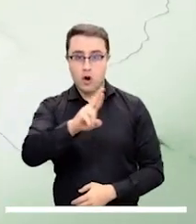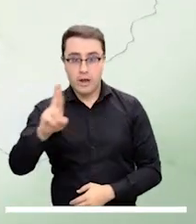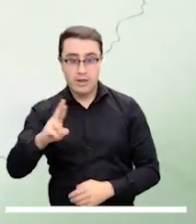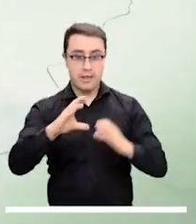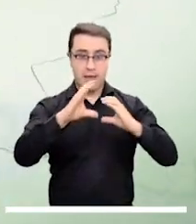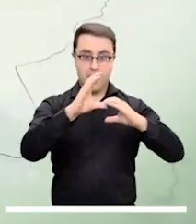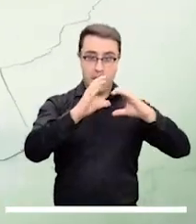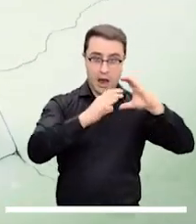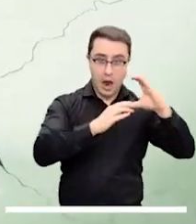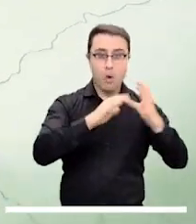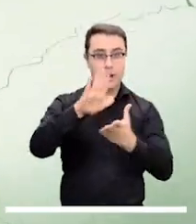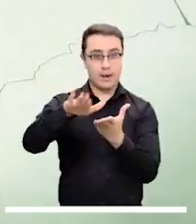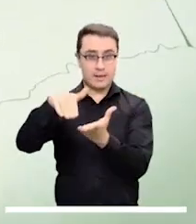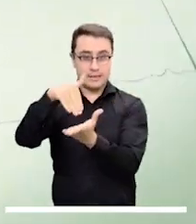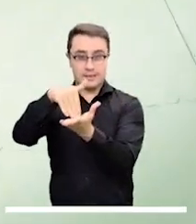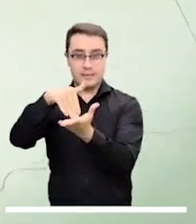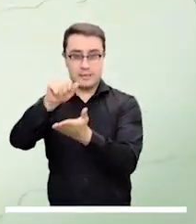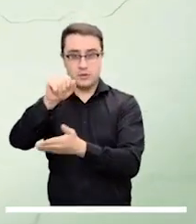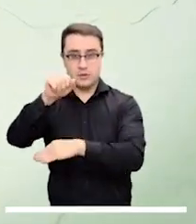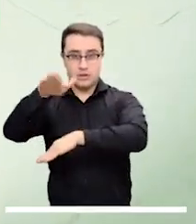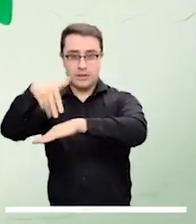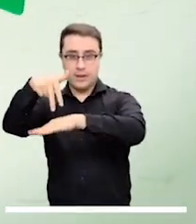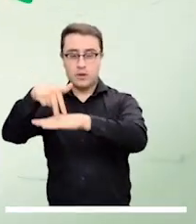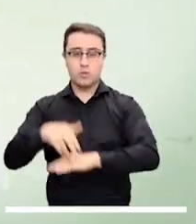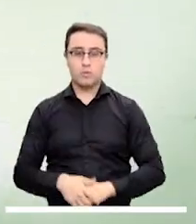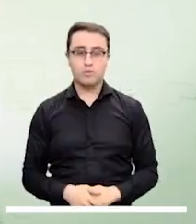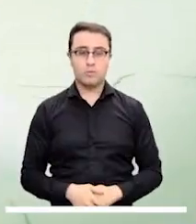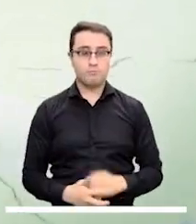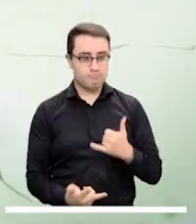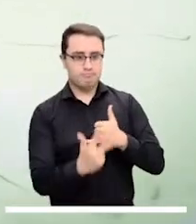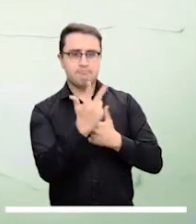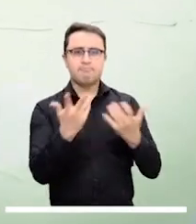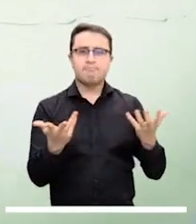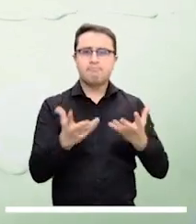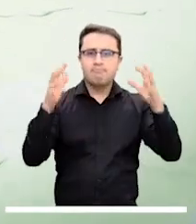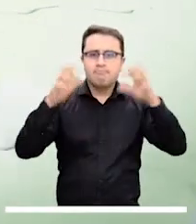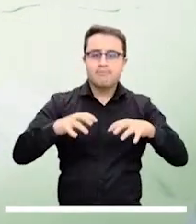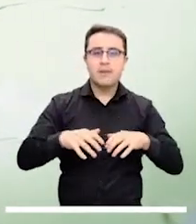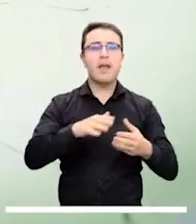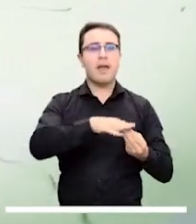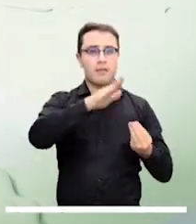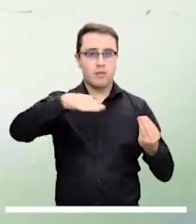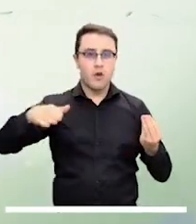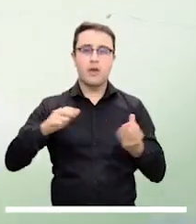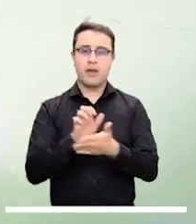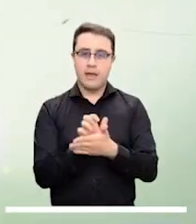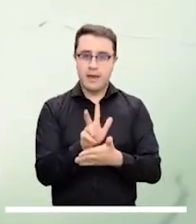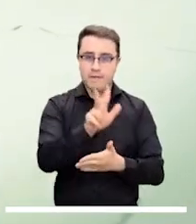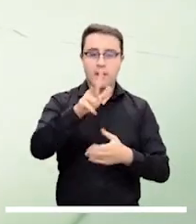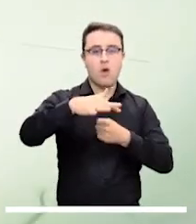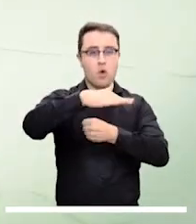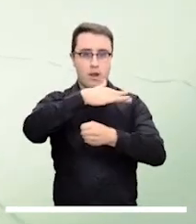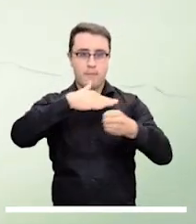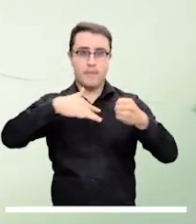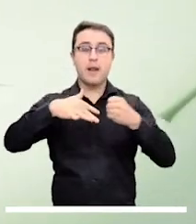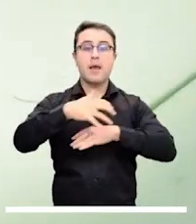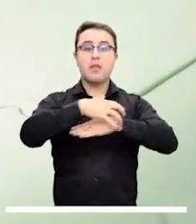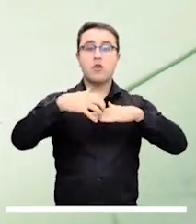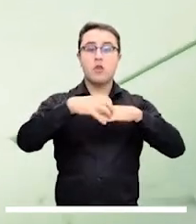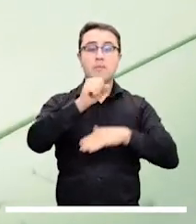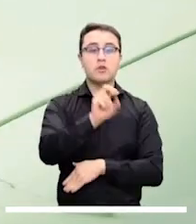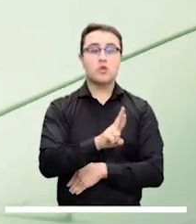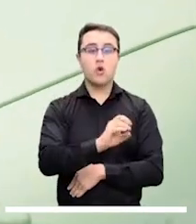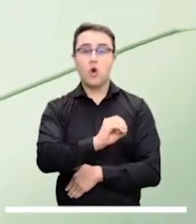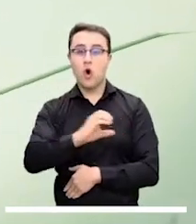zonas de Cauca y centro de Nariño. En los Andes las lluvias se concentrarían en el occidente de Antioquia, Eje Cafetero, Cundinamarca, sur